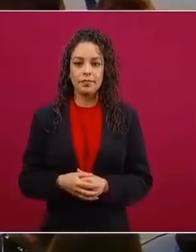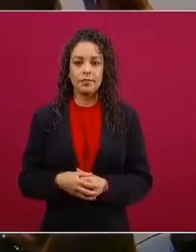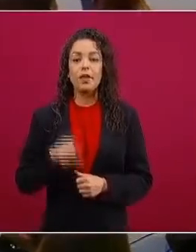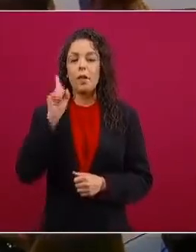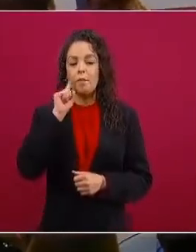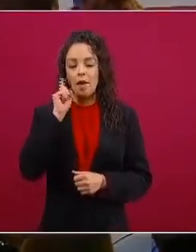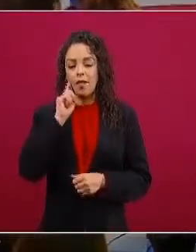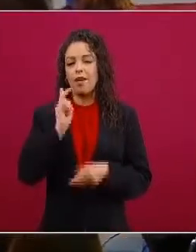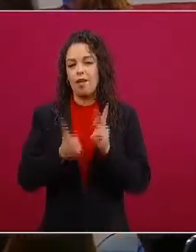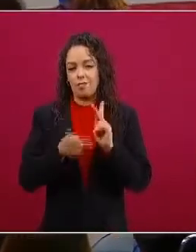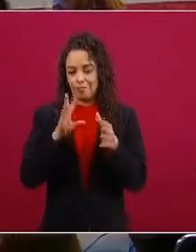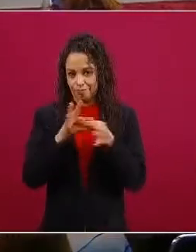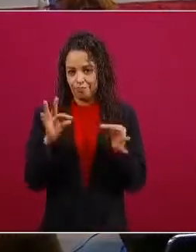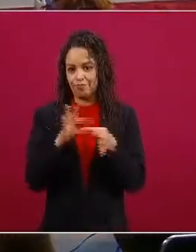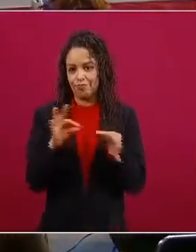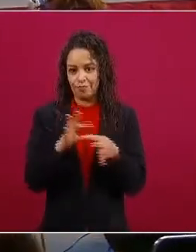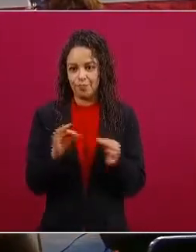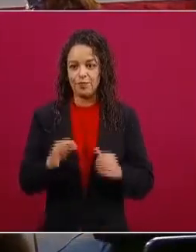hablamos sí